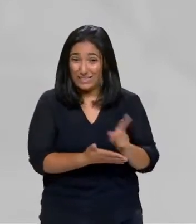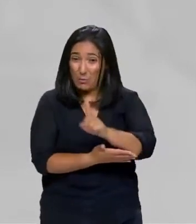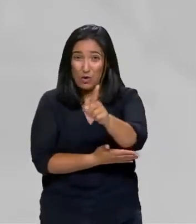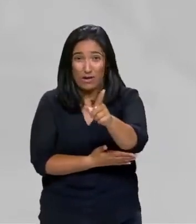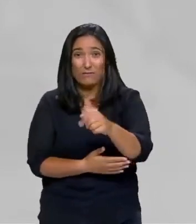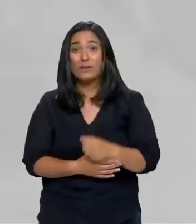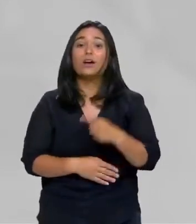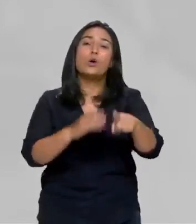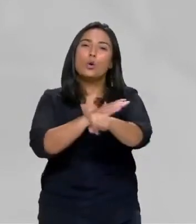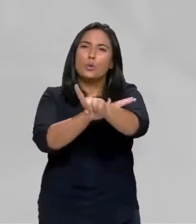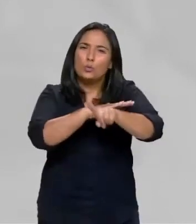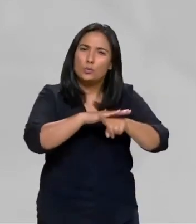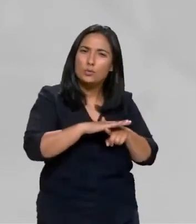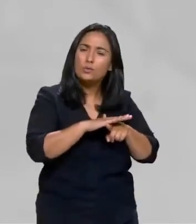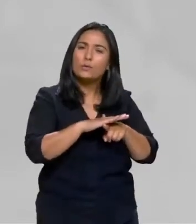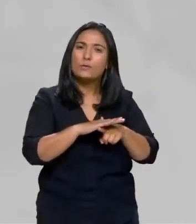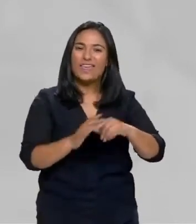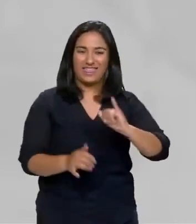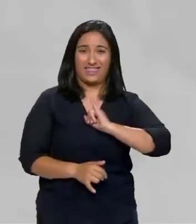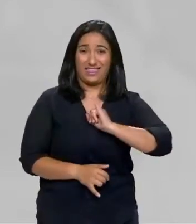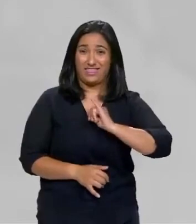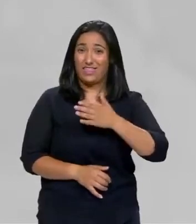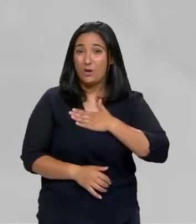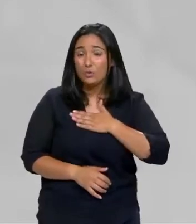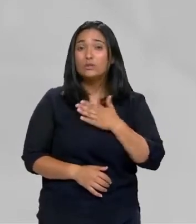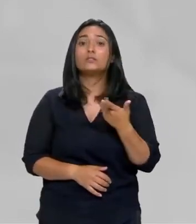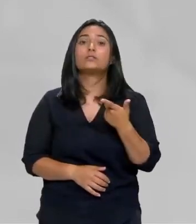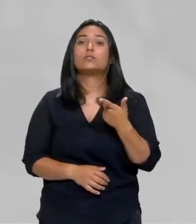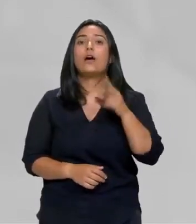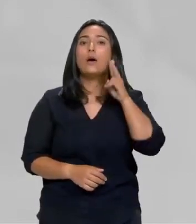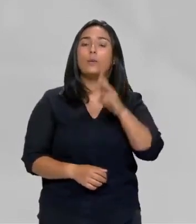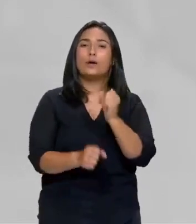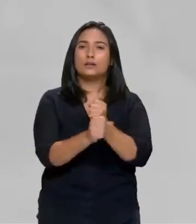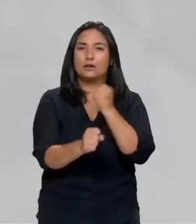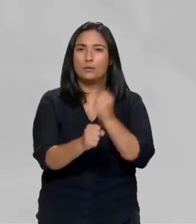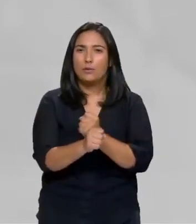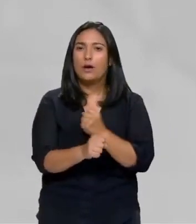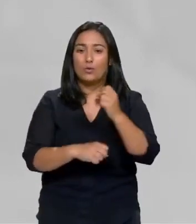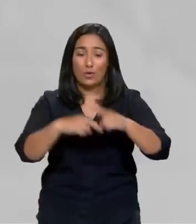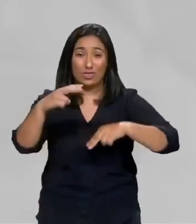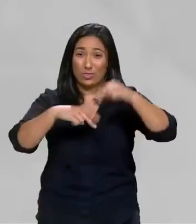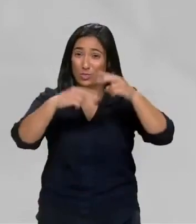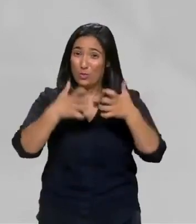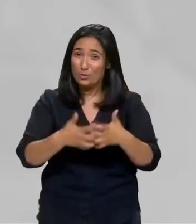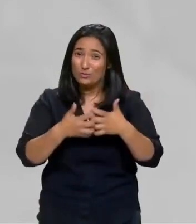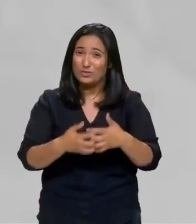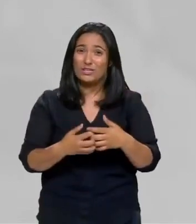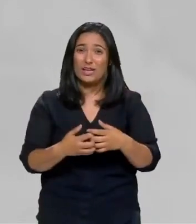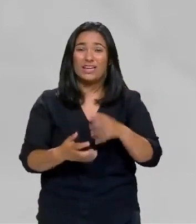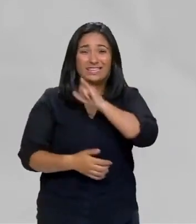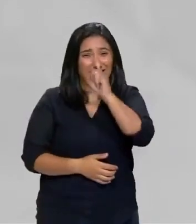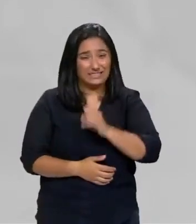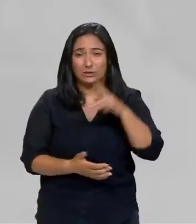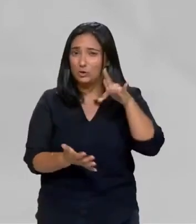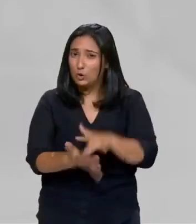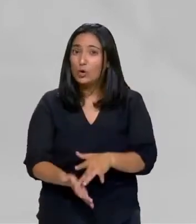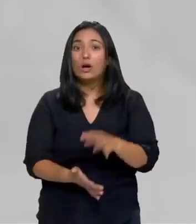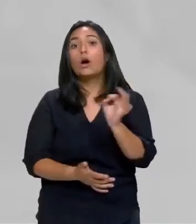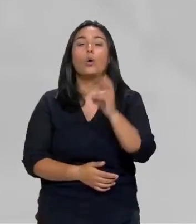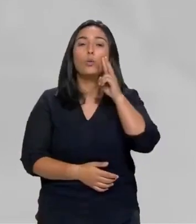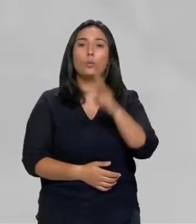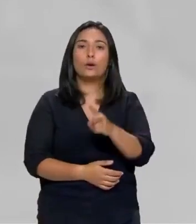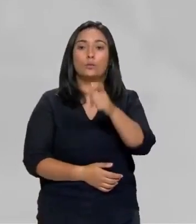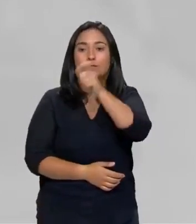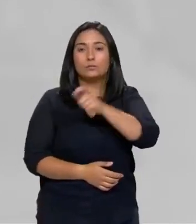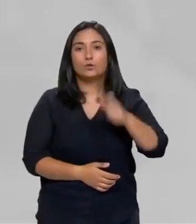retroceso nos nosos e nais de identidade a ver o emprego e a industria constantemente en crise ou comprobar como a xente nova ti